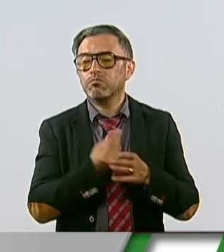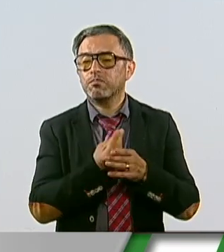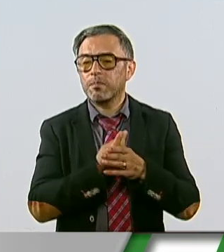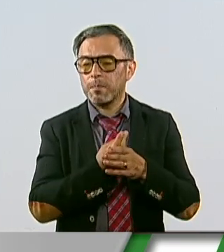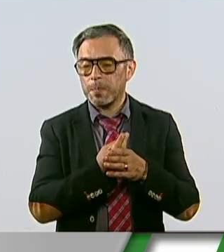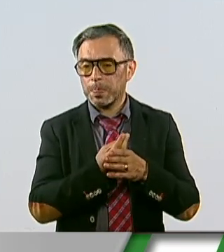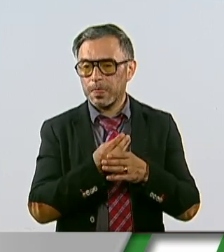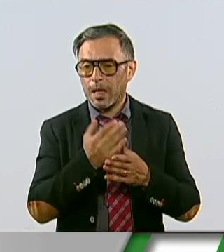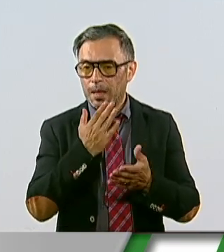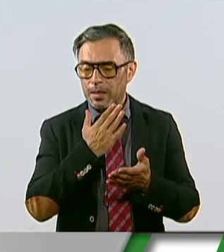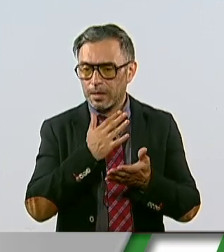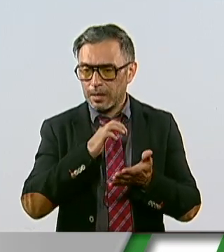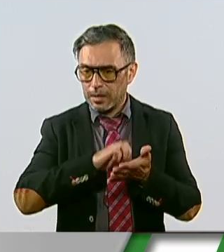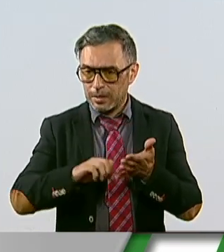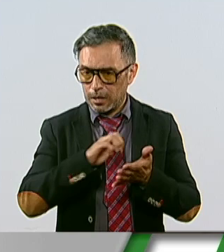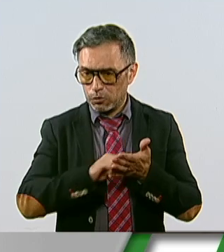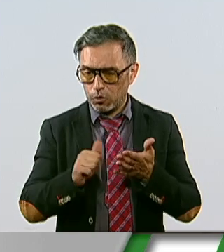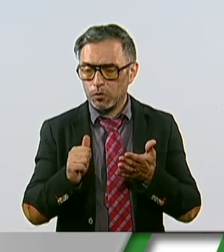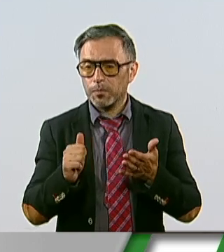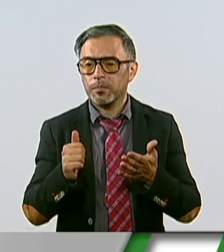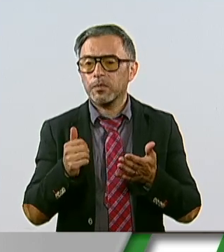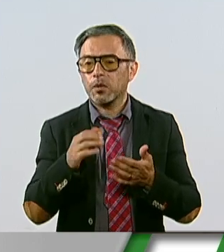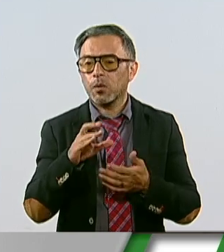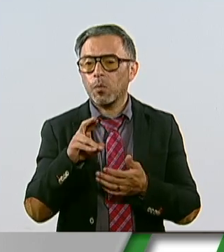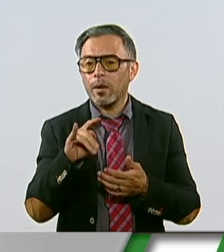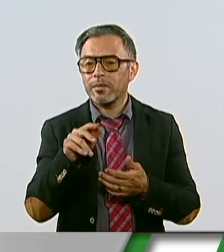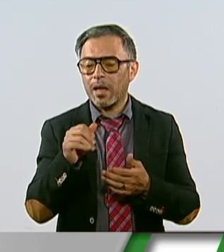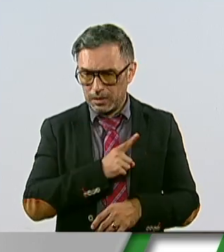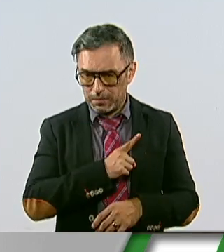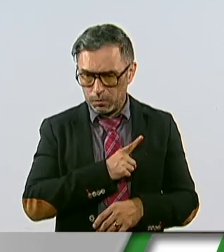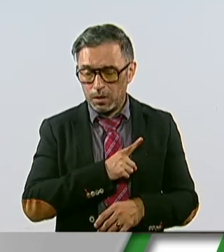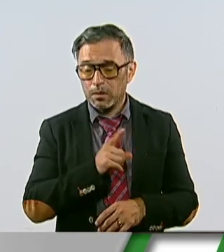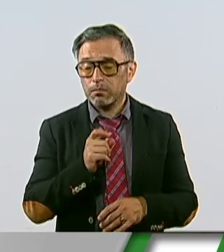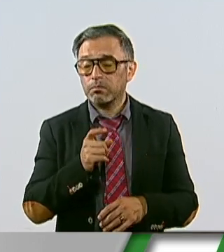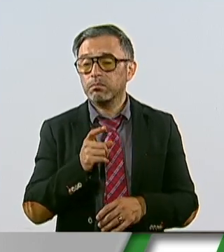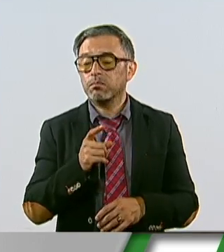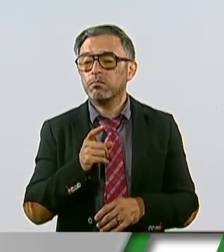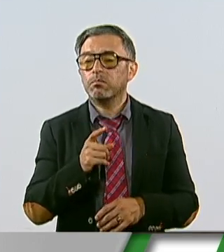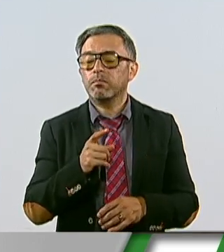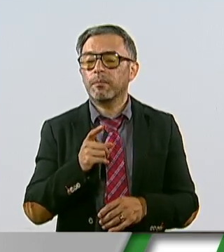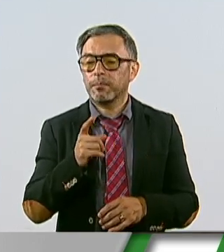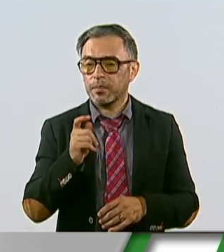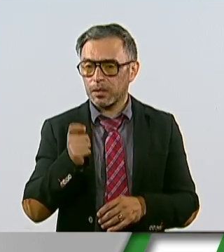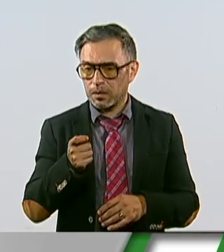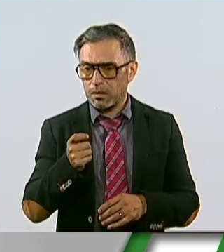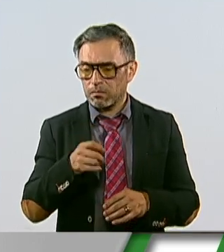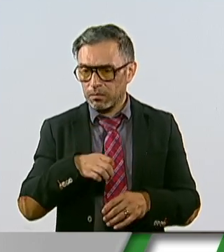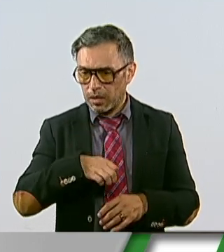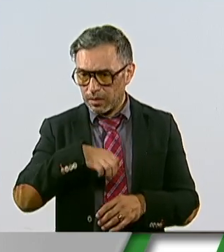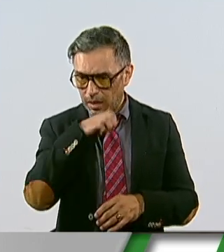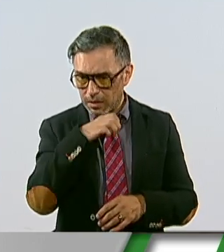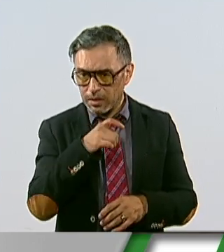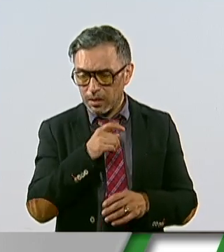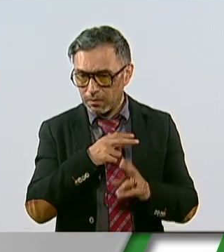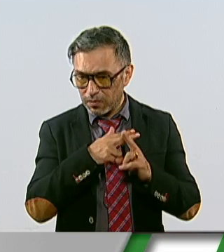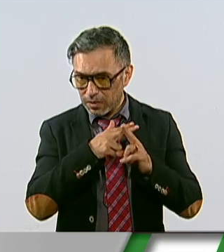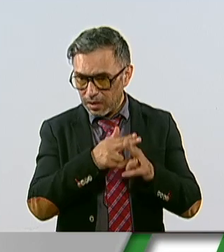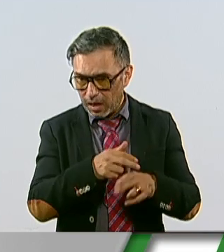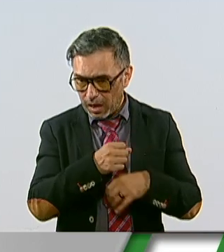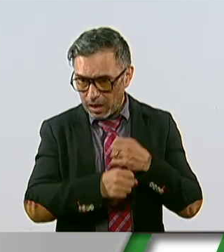acreditación de cuentas individuales y cumplan requisitos de edad y antigüedad para pensionarse,